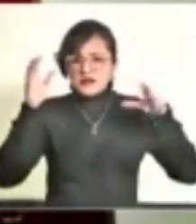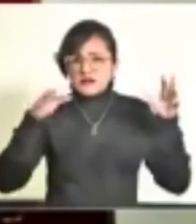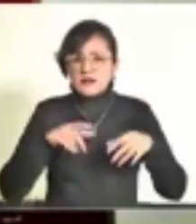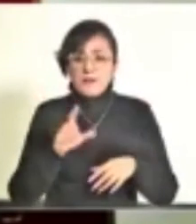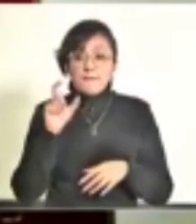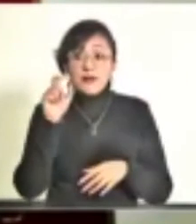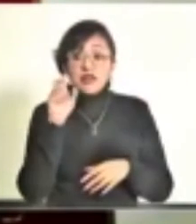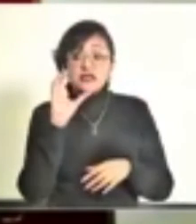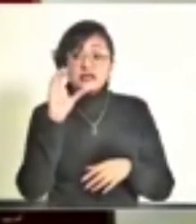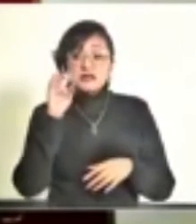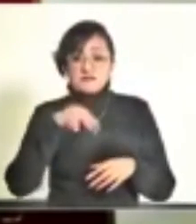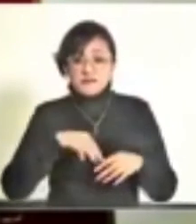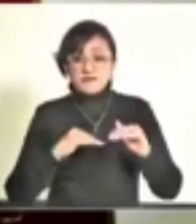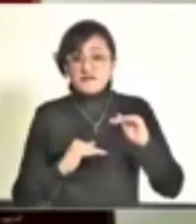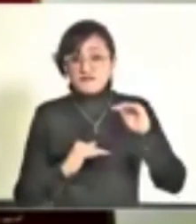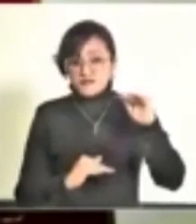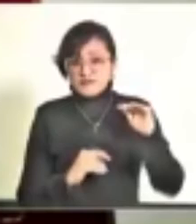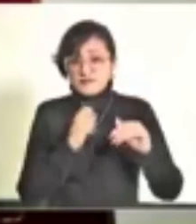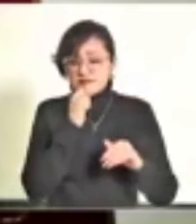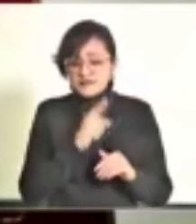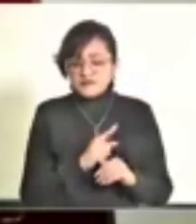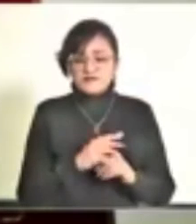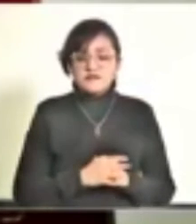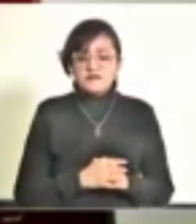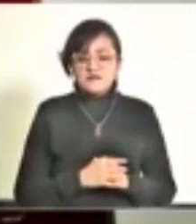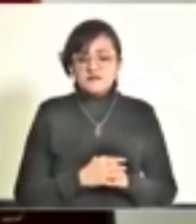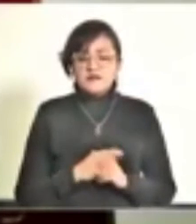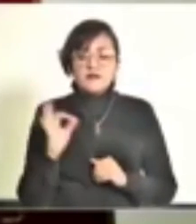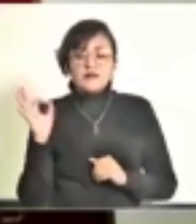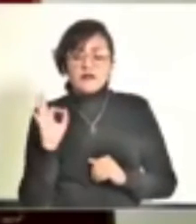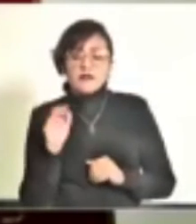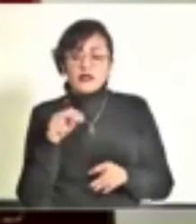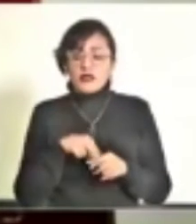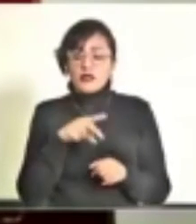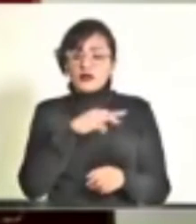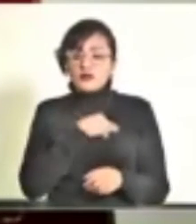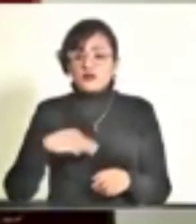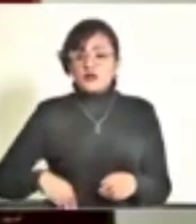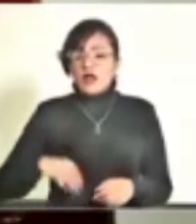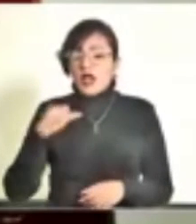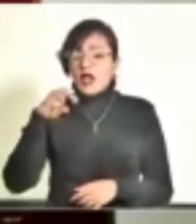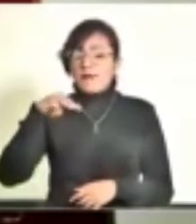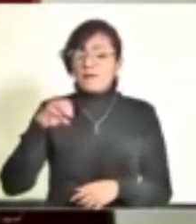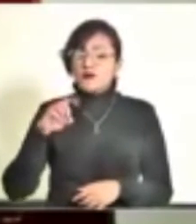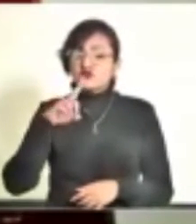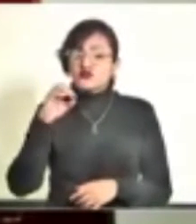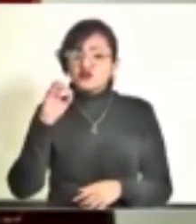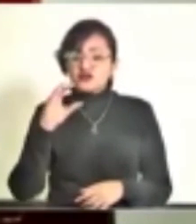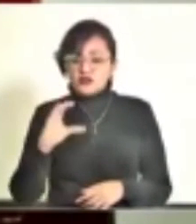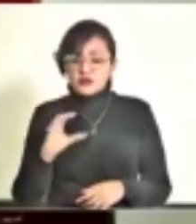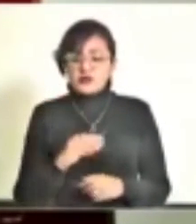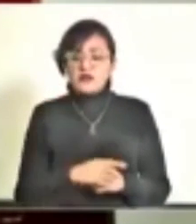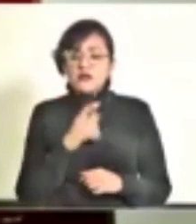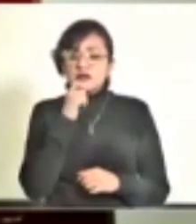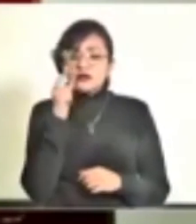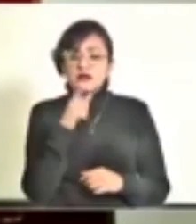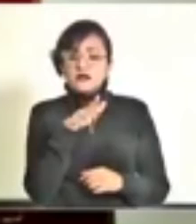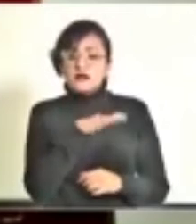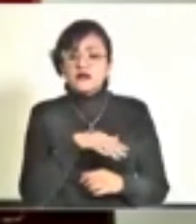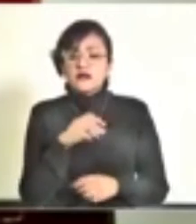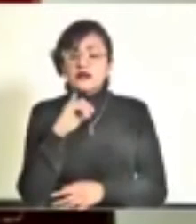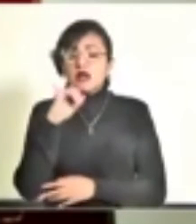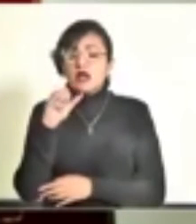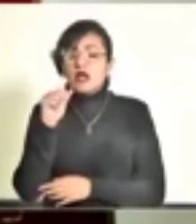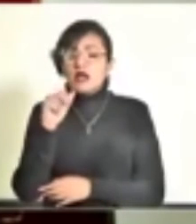de 20 centímetros, de igual manera incluso en el municipio de Amozoc. También en la colonia Javier